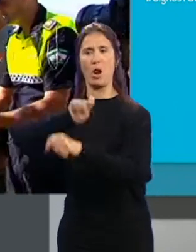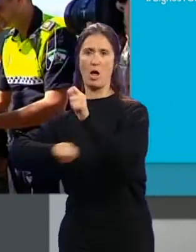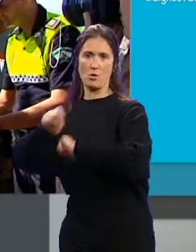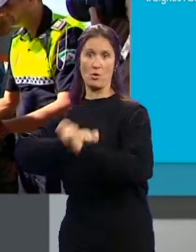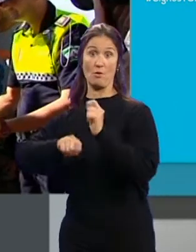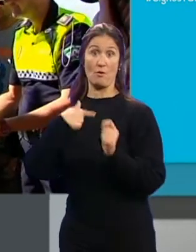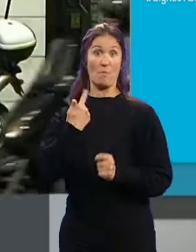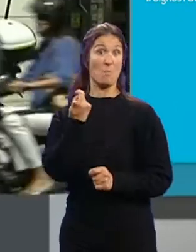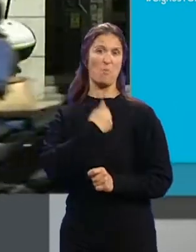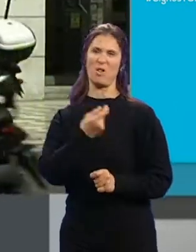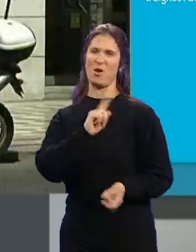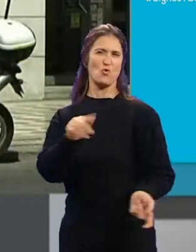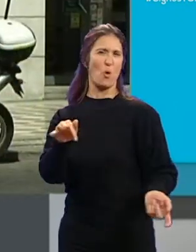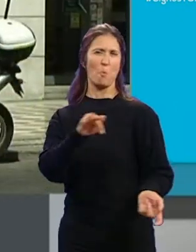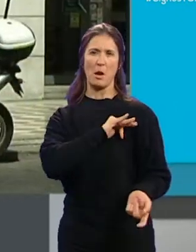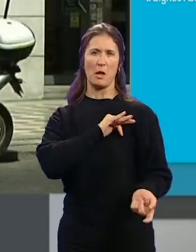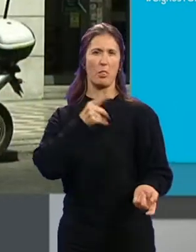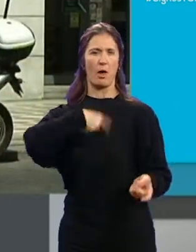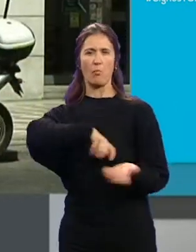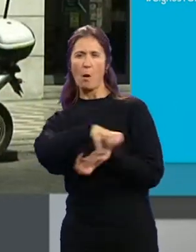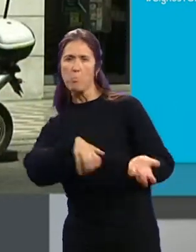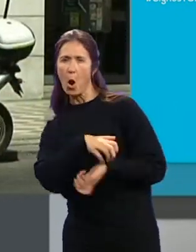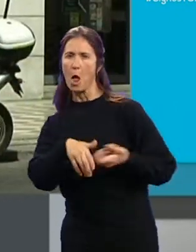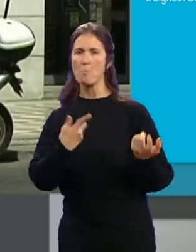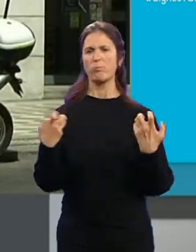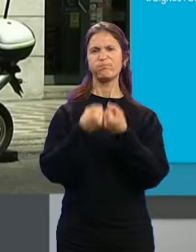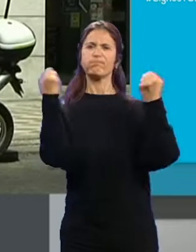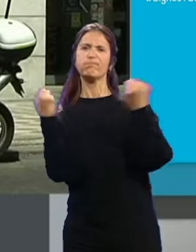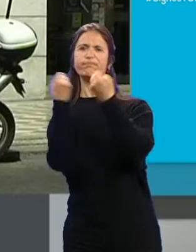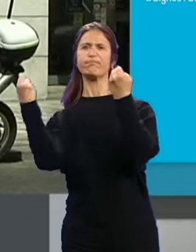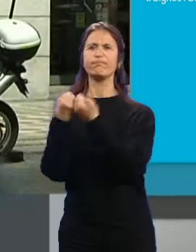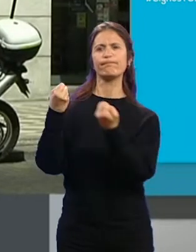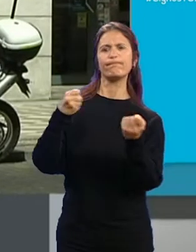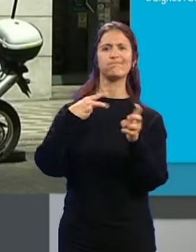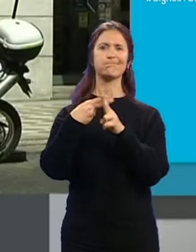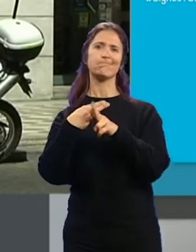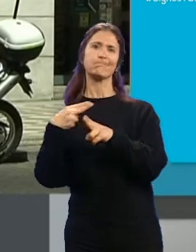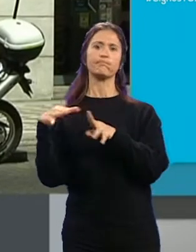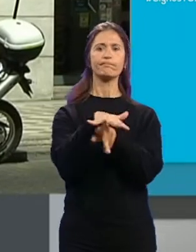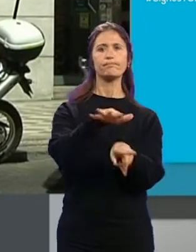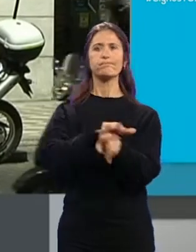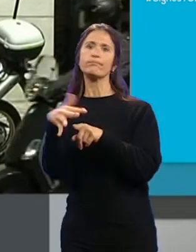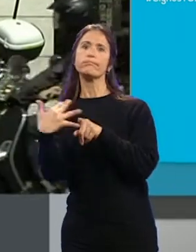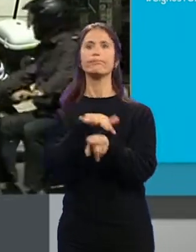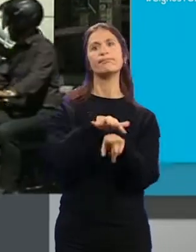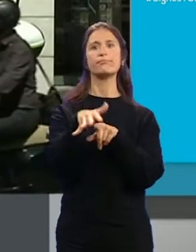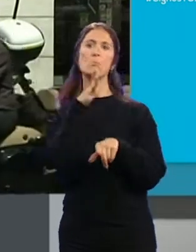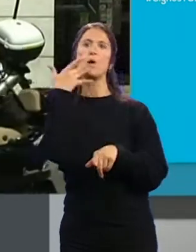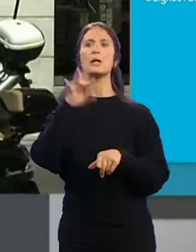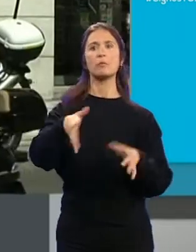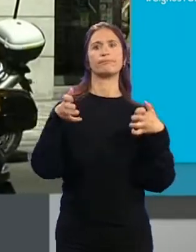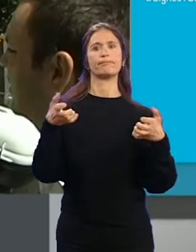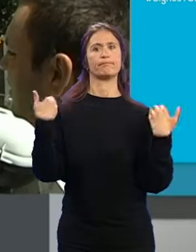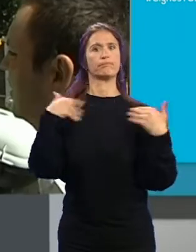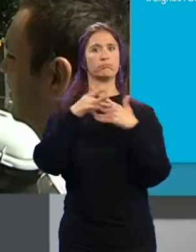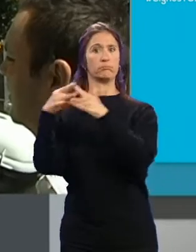Nuestra policía no se merece ser objetivo de polémicas... ...ni de enfrentamientos políticos... ...por quien está o deja de estar al frente de ella... ...como